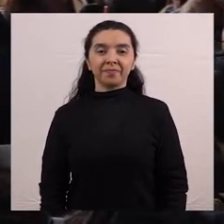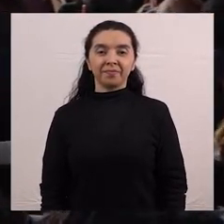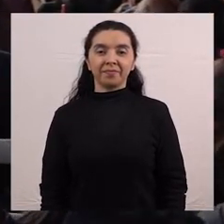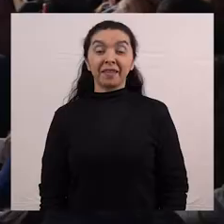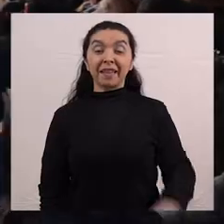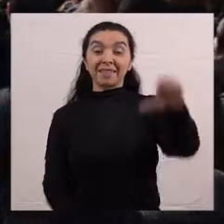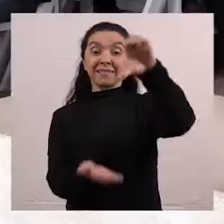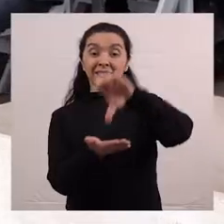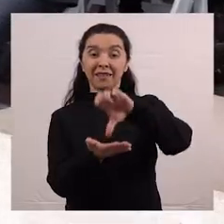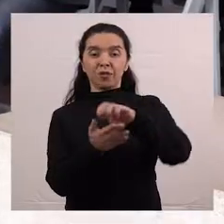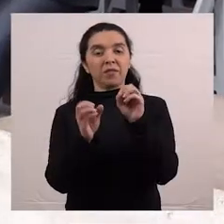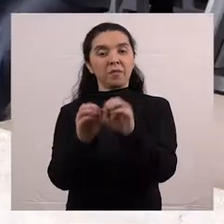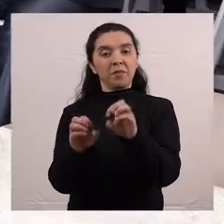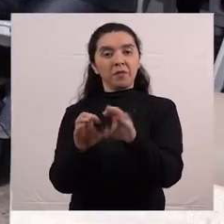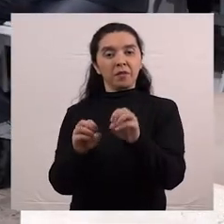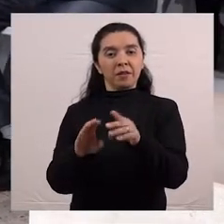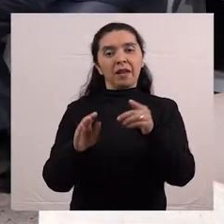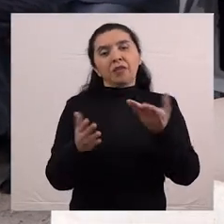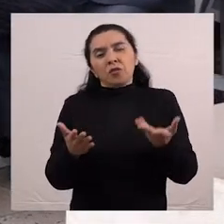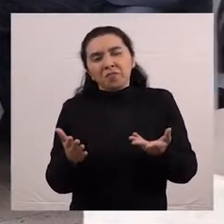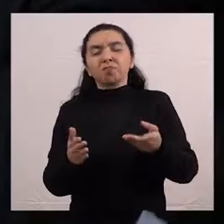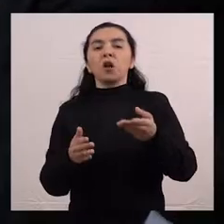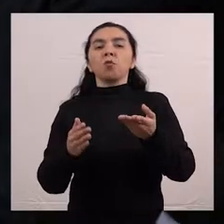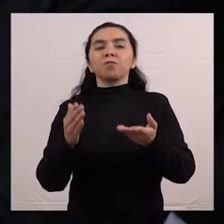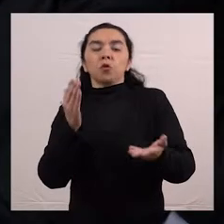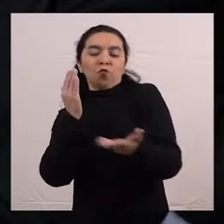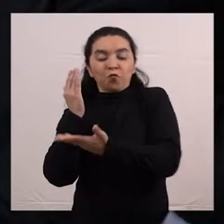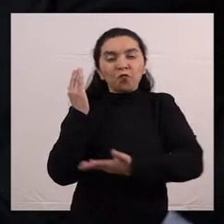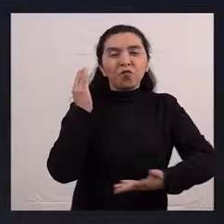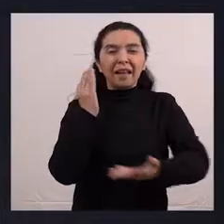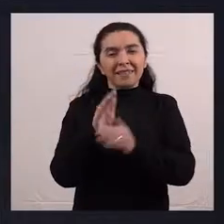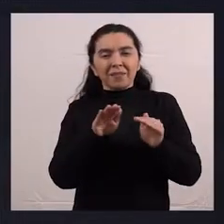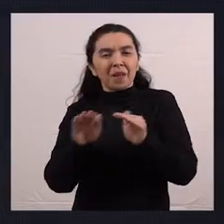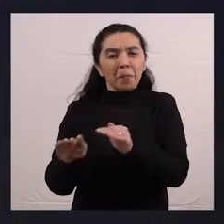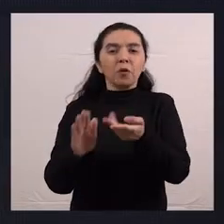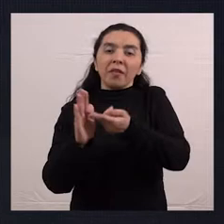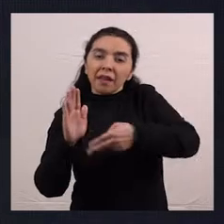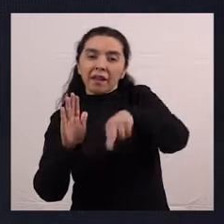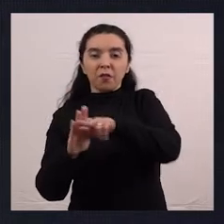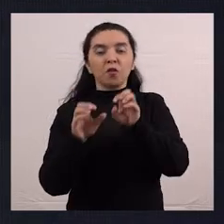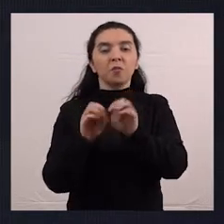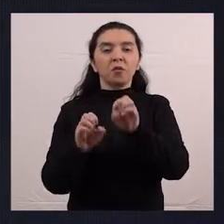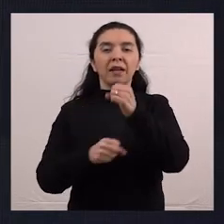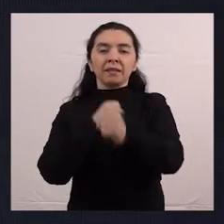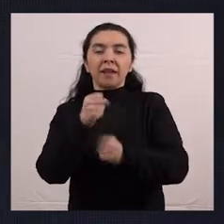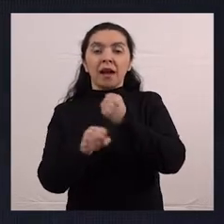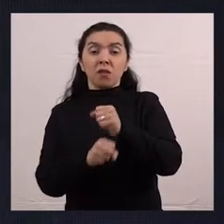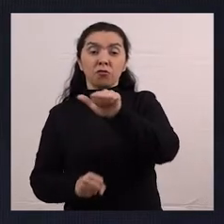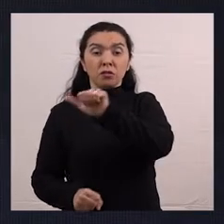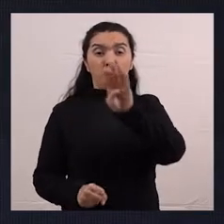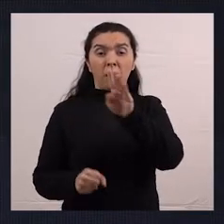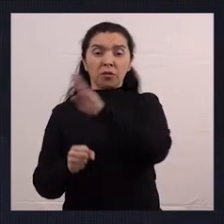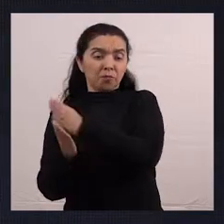El Centro de Perfeccionamiento Alba Fondo constituyó la viga maestra de la reforma educacional del año